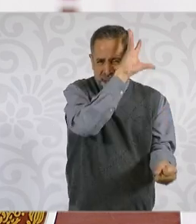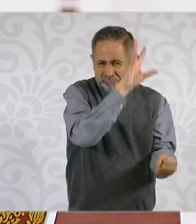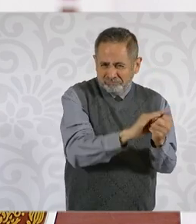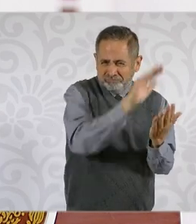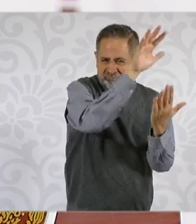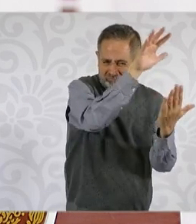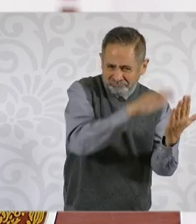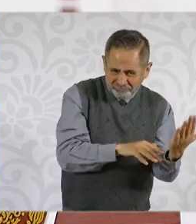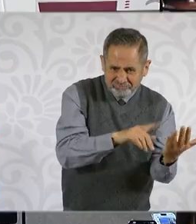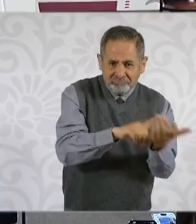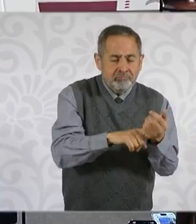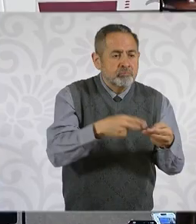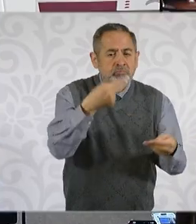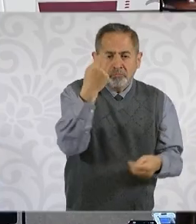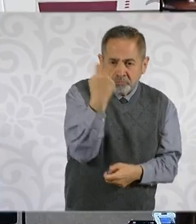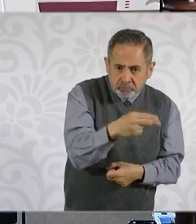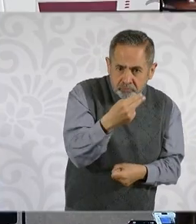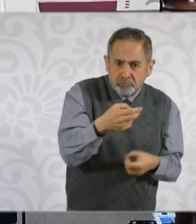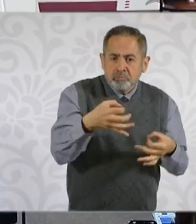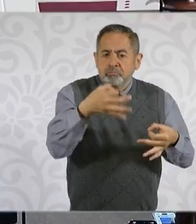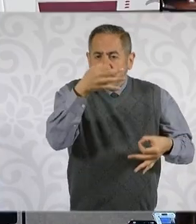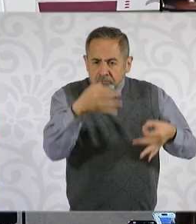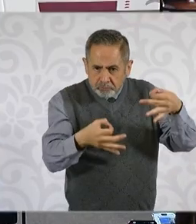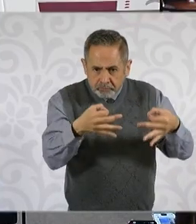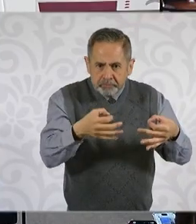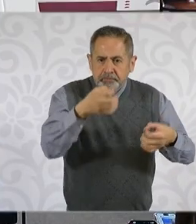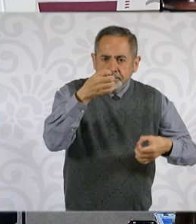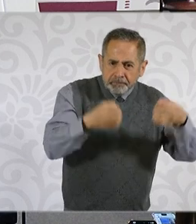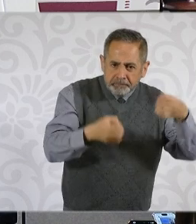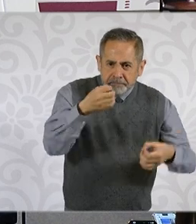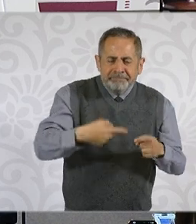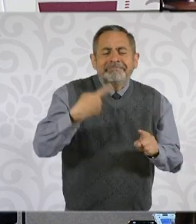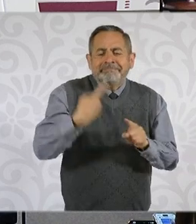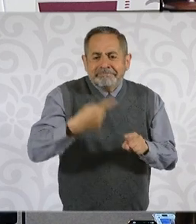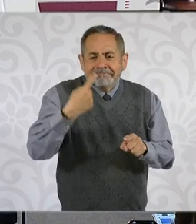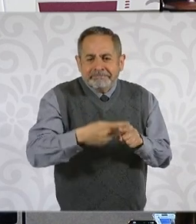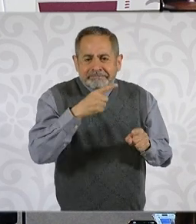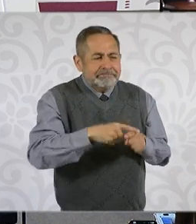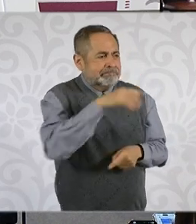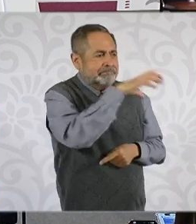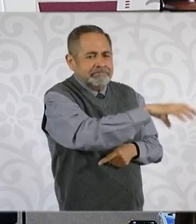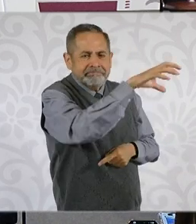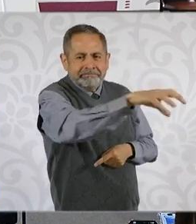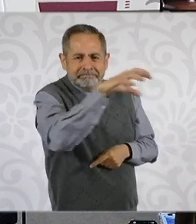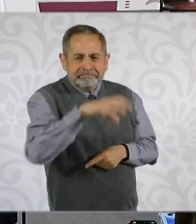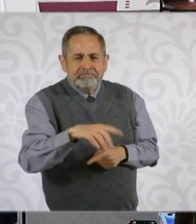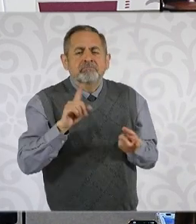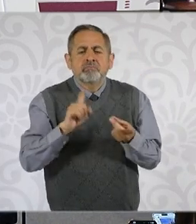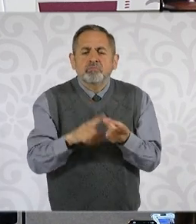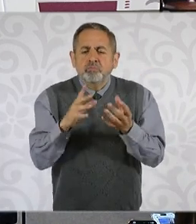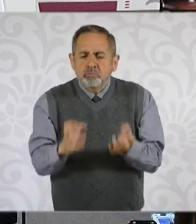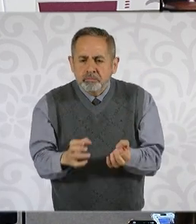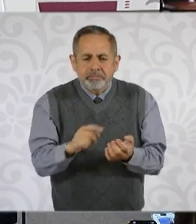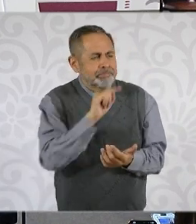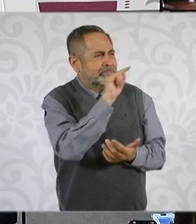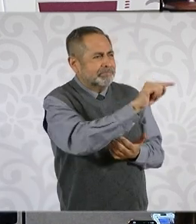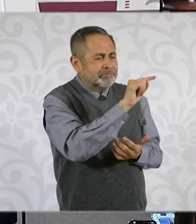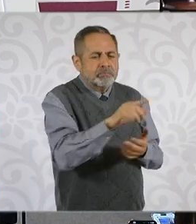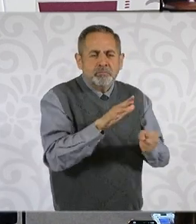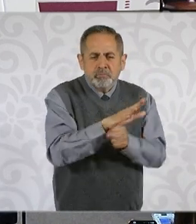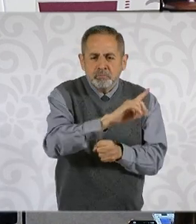cargos de personas juzgadoras, indicando su circuito judicial,